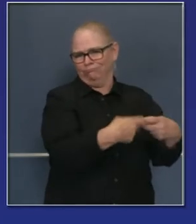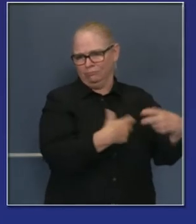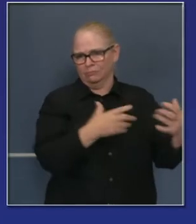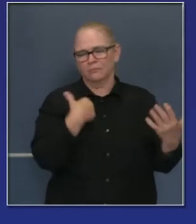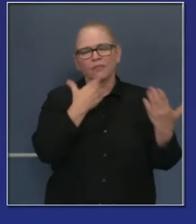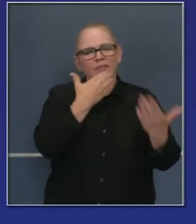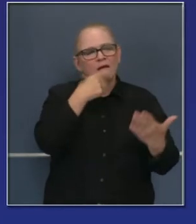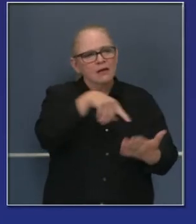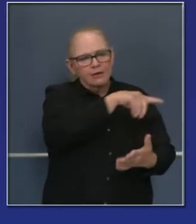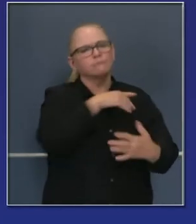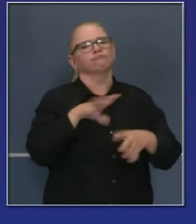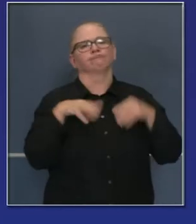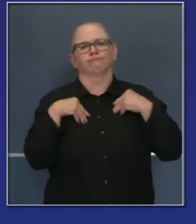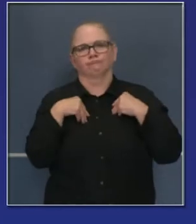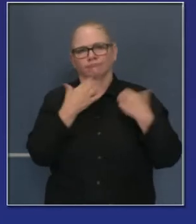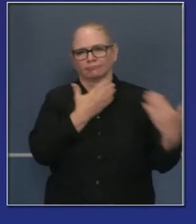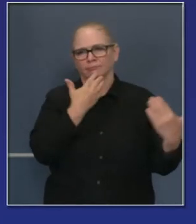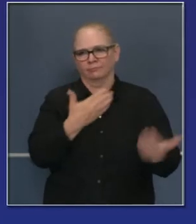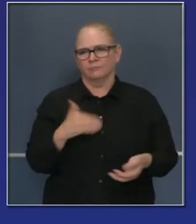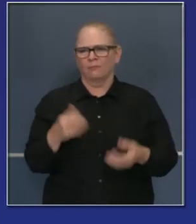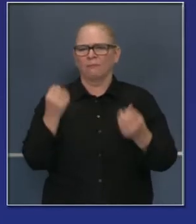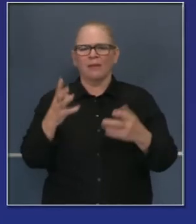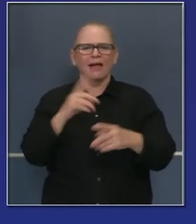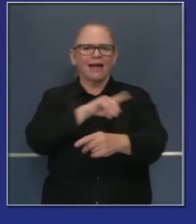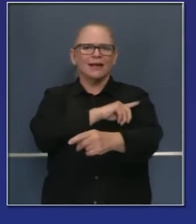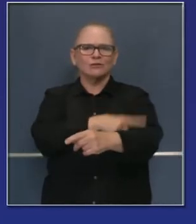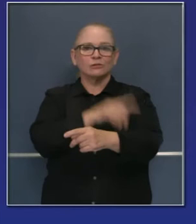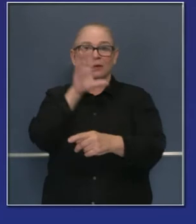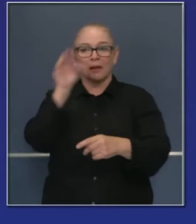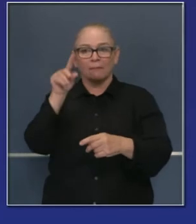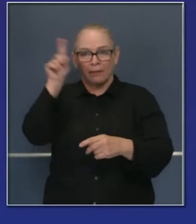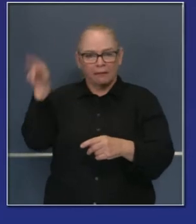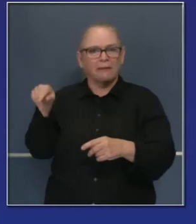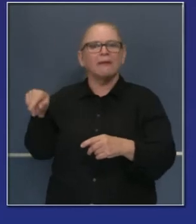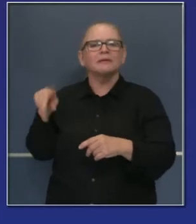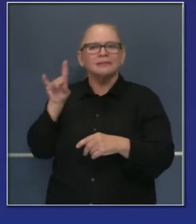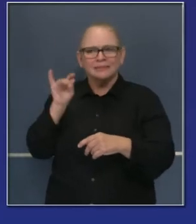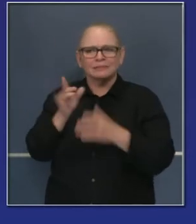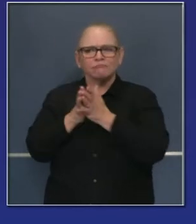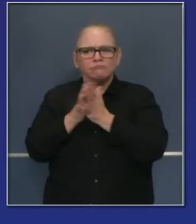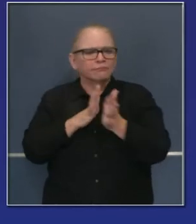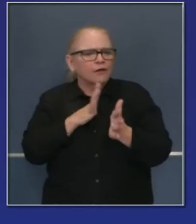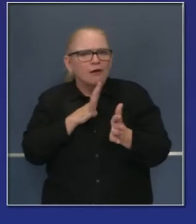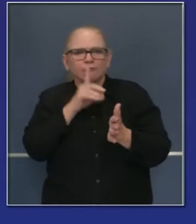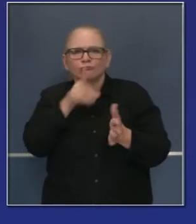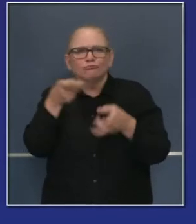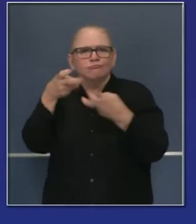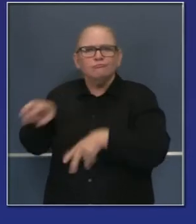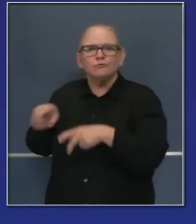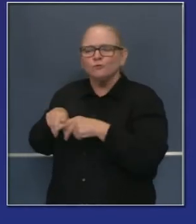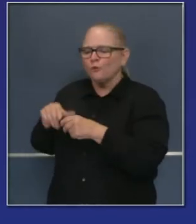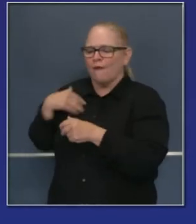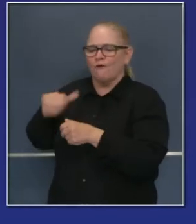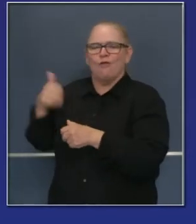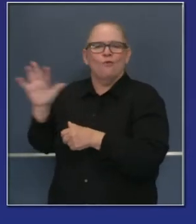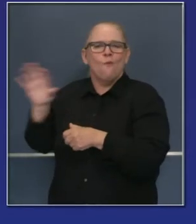compañeros, mucha participación, mucha ayuda en conjunto, que ha sido eso por los usuarios y los proveedores.